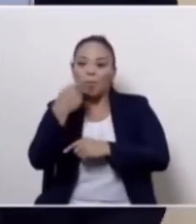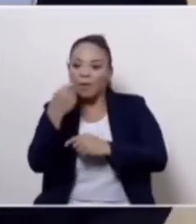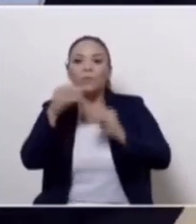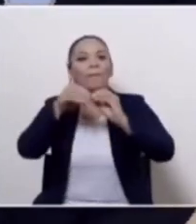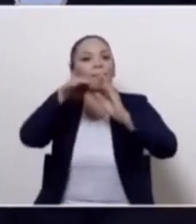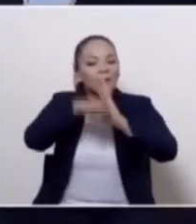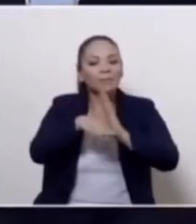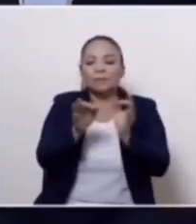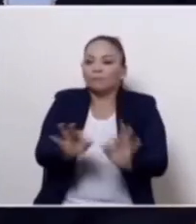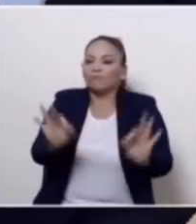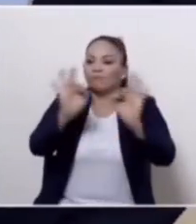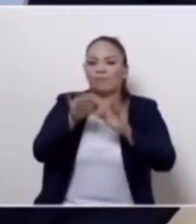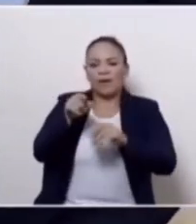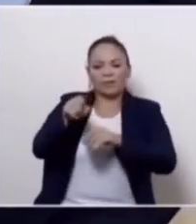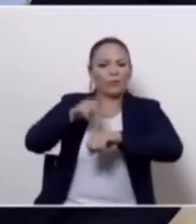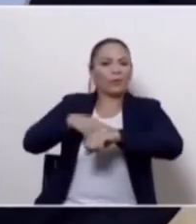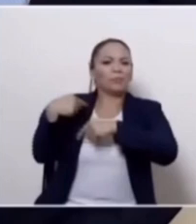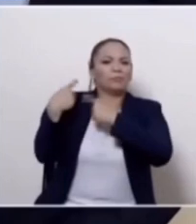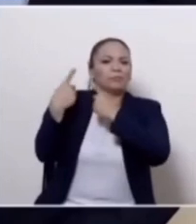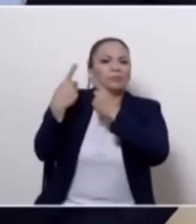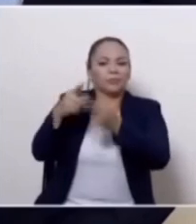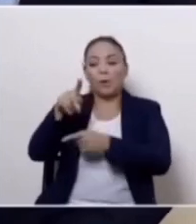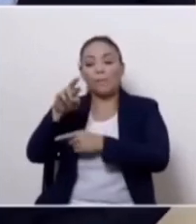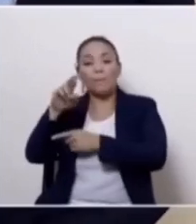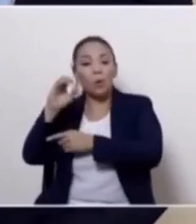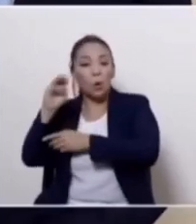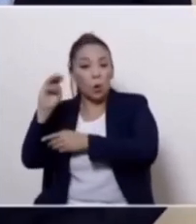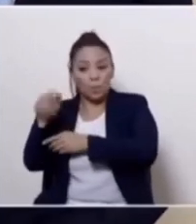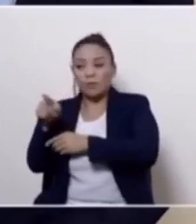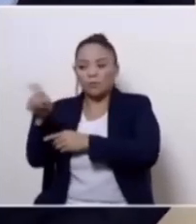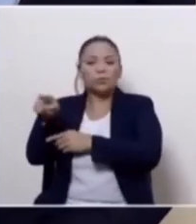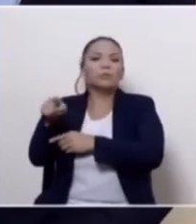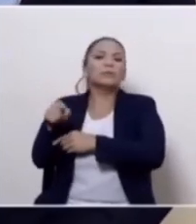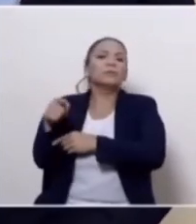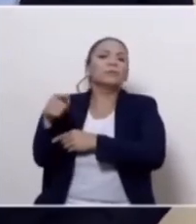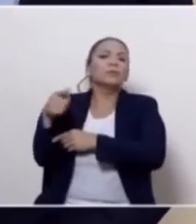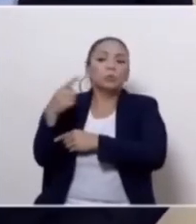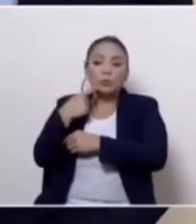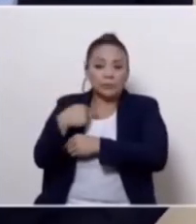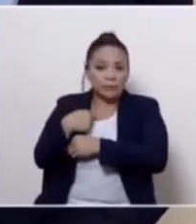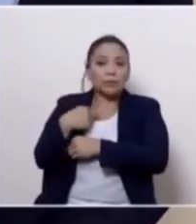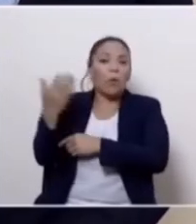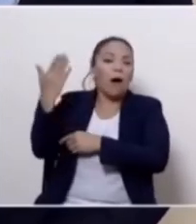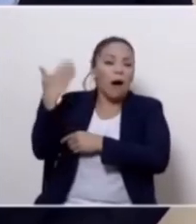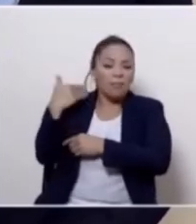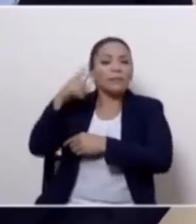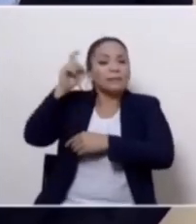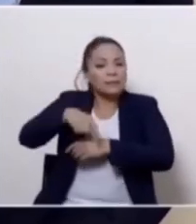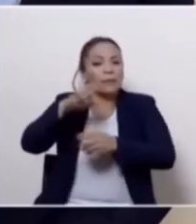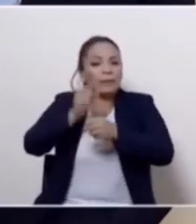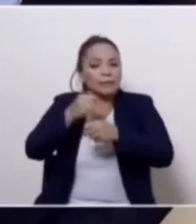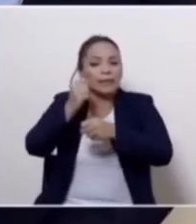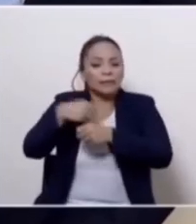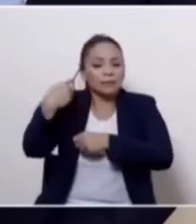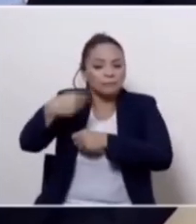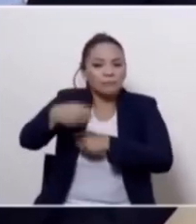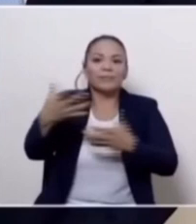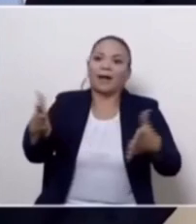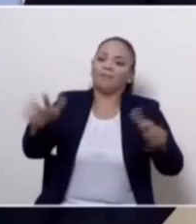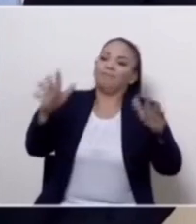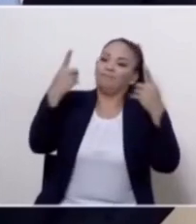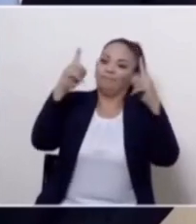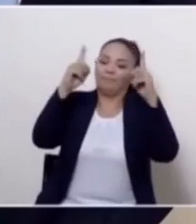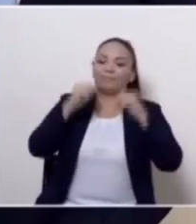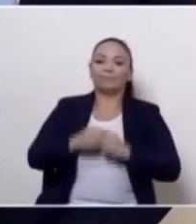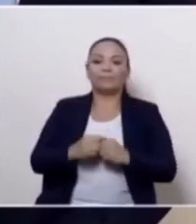Algo que desde hace muchísimo tiempo con PROCON nos venía diciendo que había que hacerlo. Señores, por más difícil y